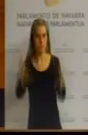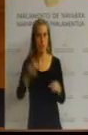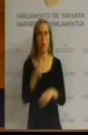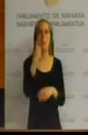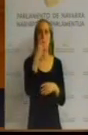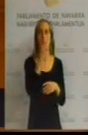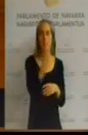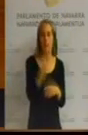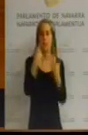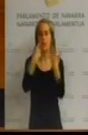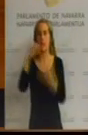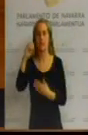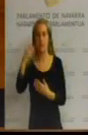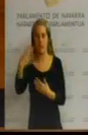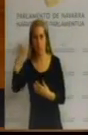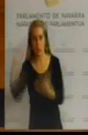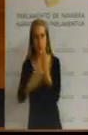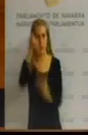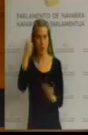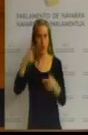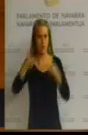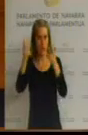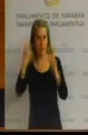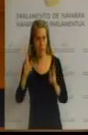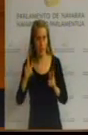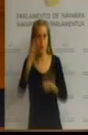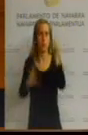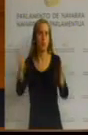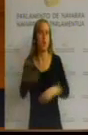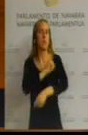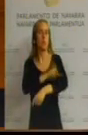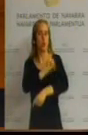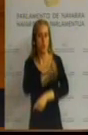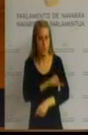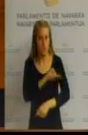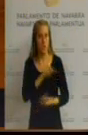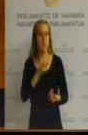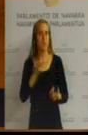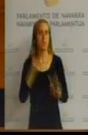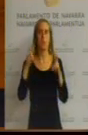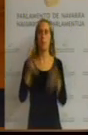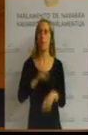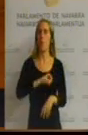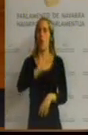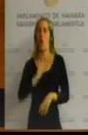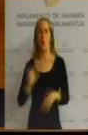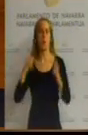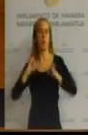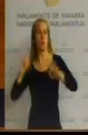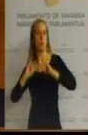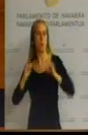.650 licencias federativas háganlo por los deportistas que por motivo de hobby o por pasar un buen rato